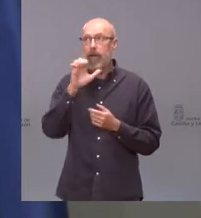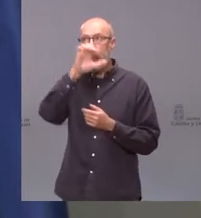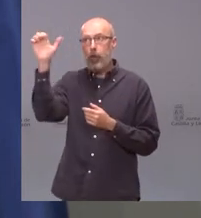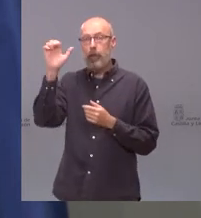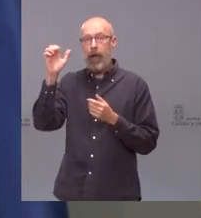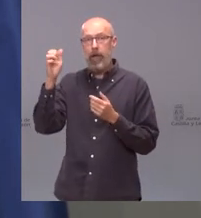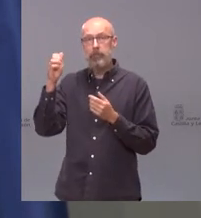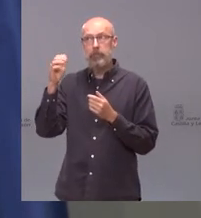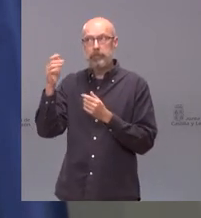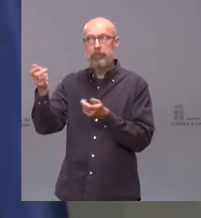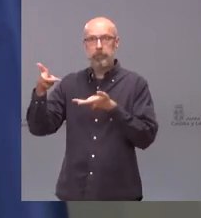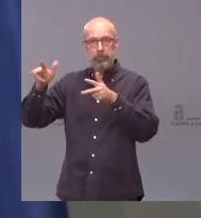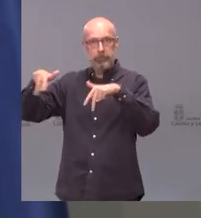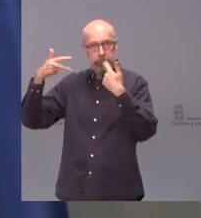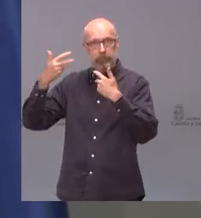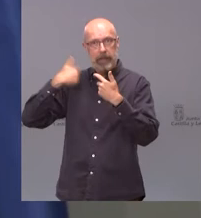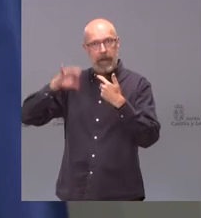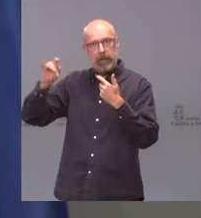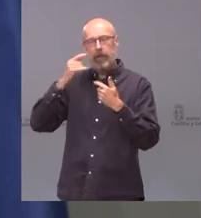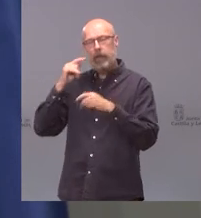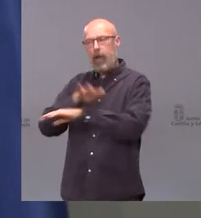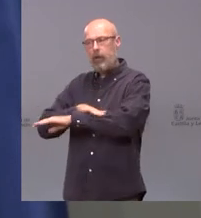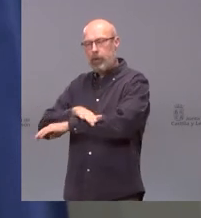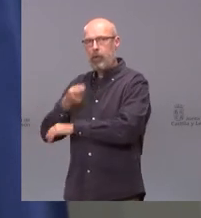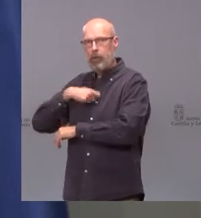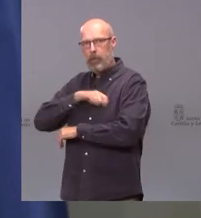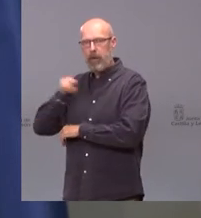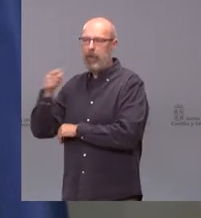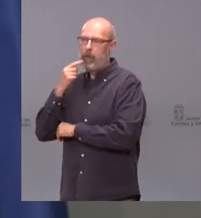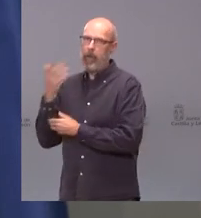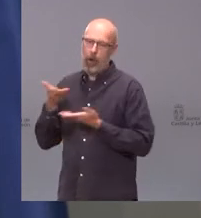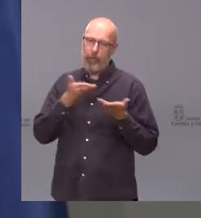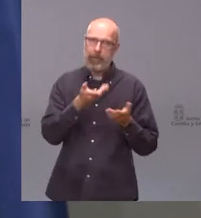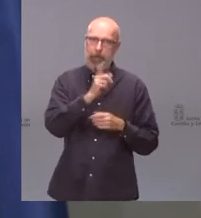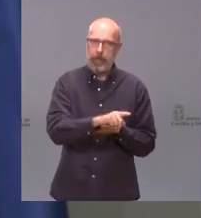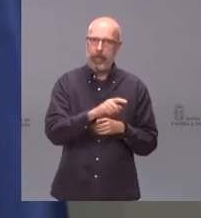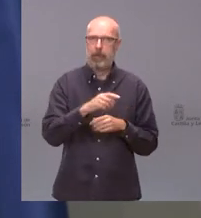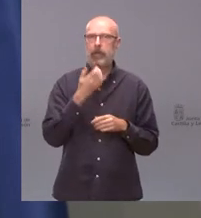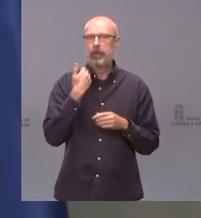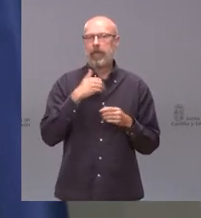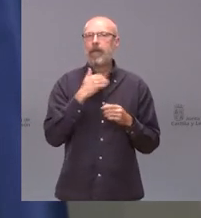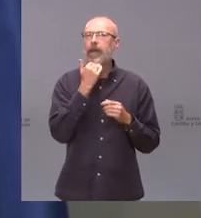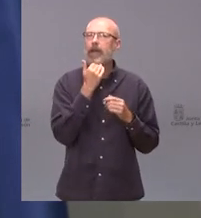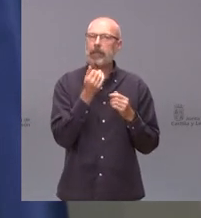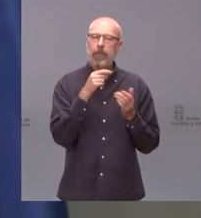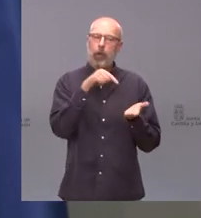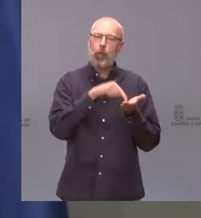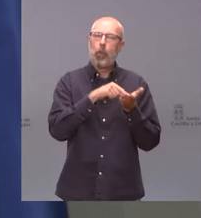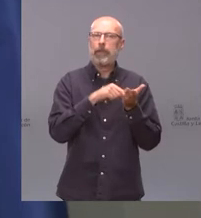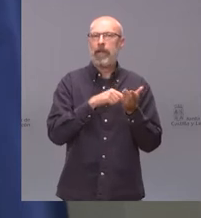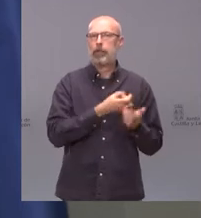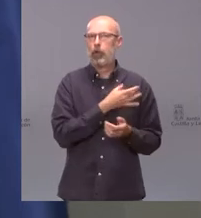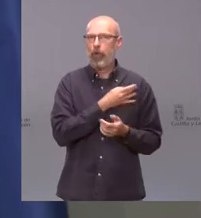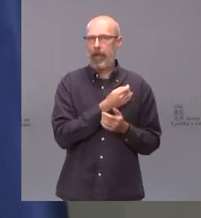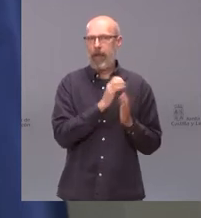ofrezca esas ventajas fiscales. Se rebaja el 20% en las cuotas de la seguridad social a aquellas empresas que se establezcan